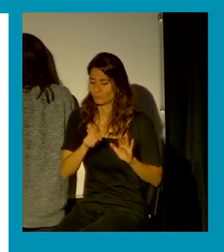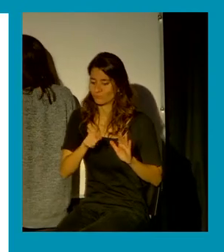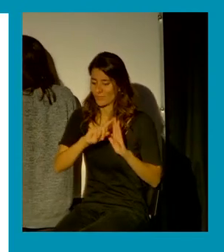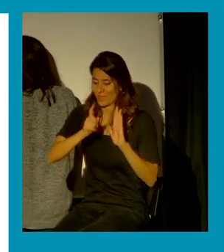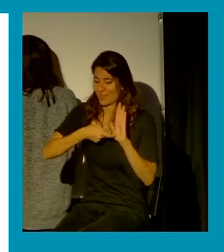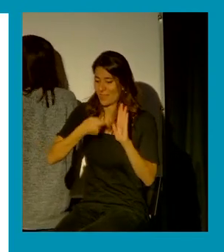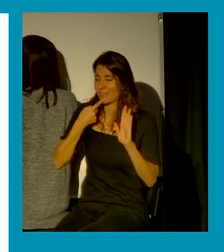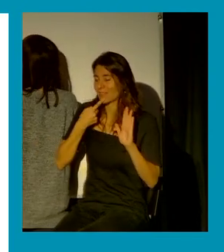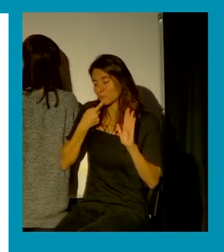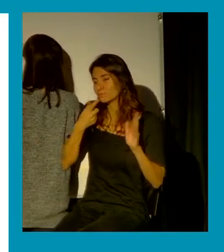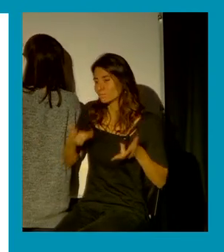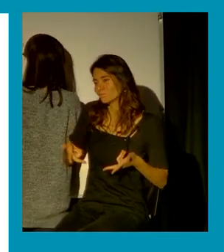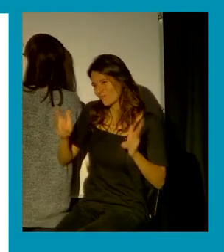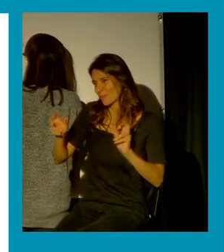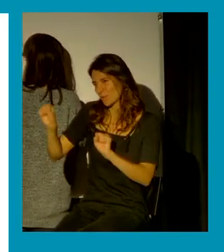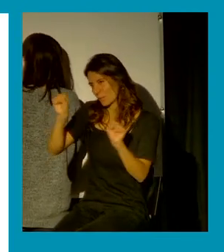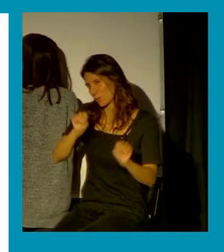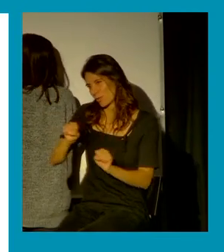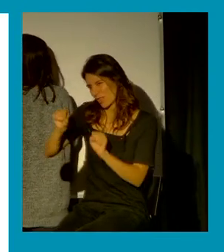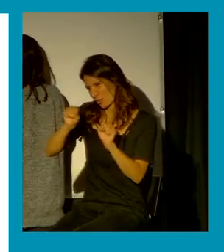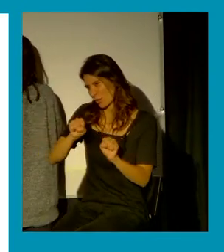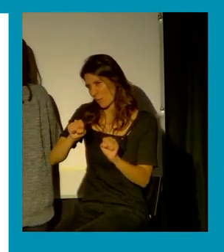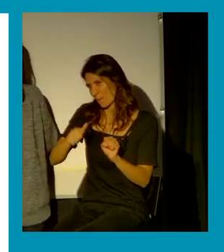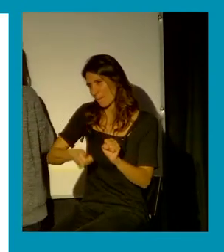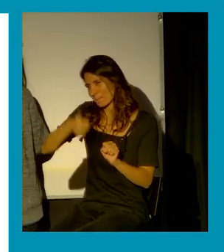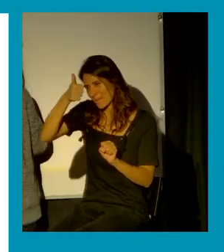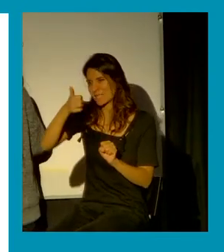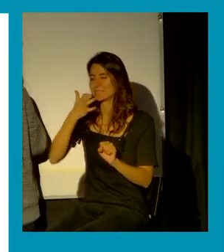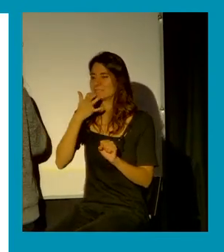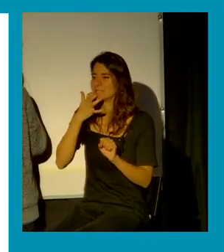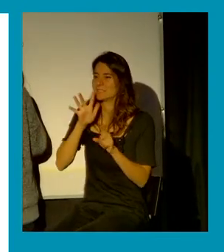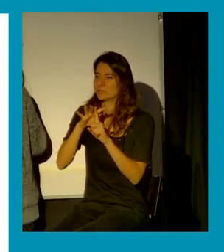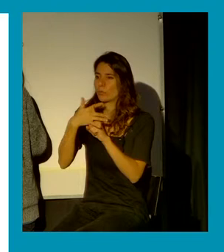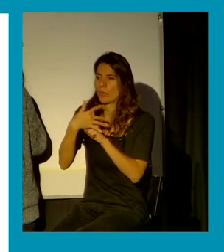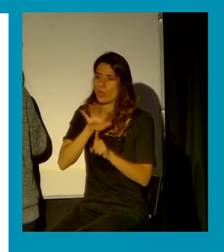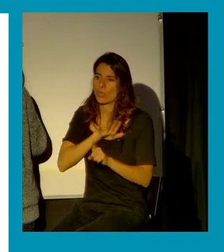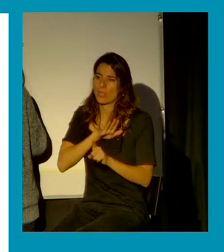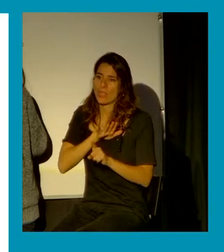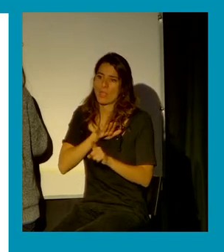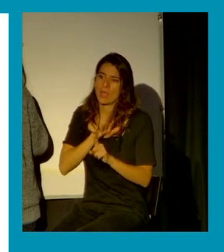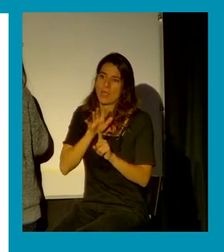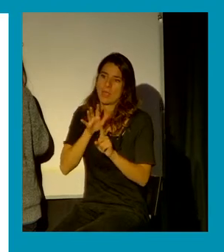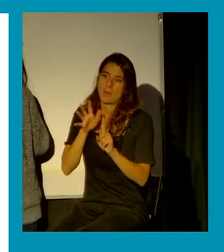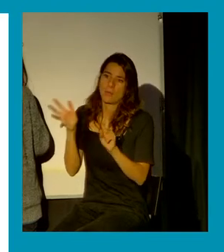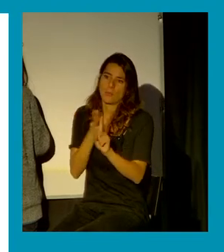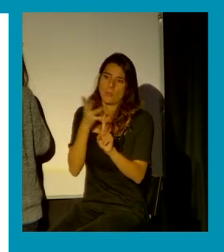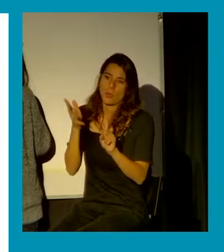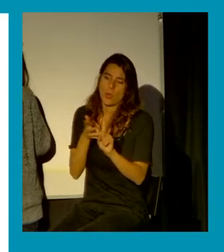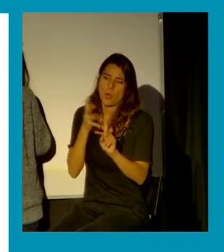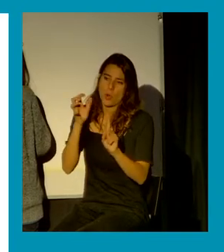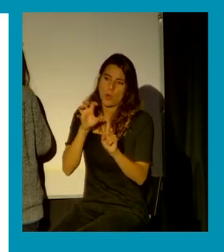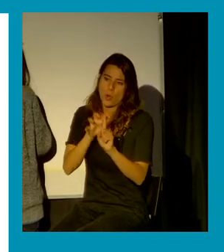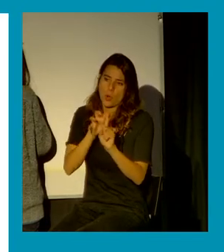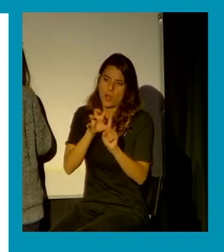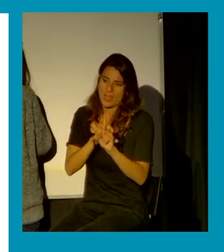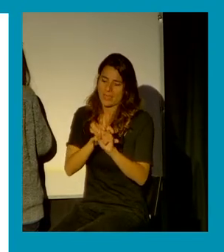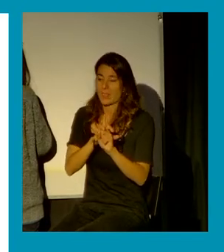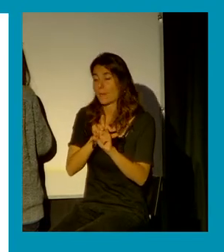por ejemplo, en estos casos de violencia vicaria que hablábamos, vinculado a la criminalización de las madres protectoras.